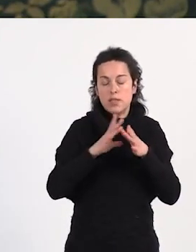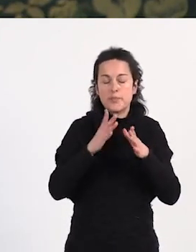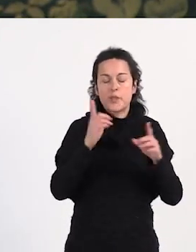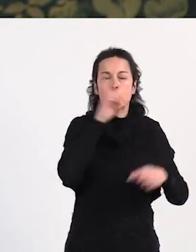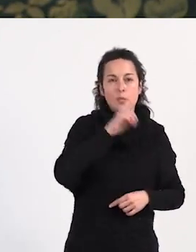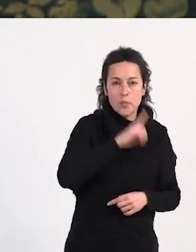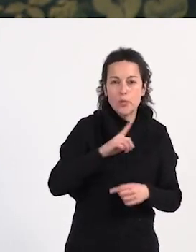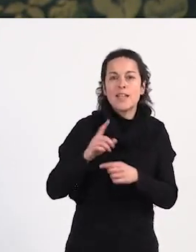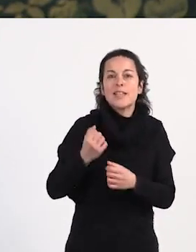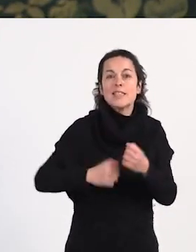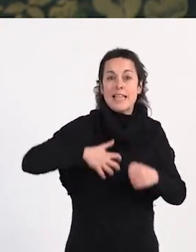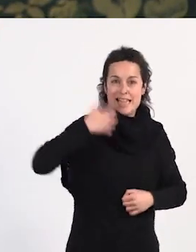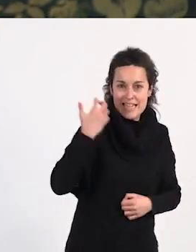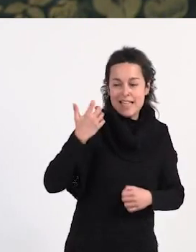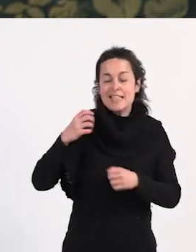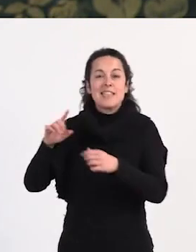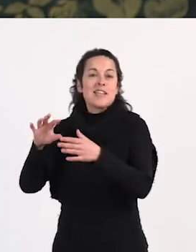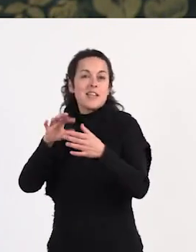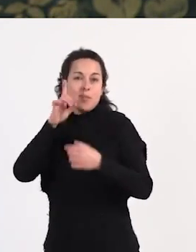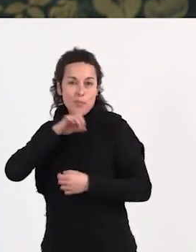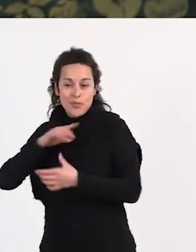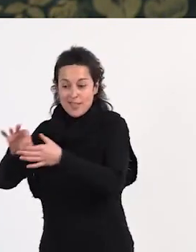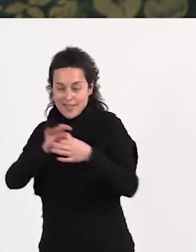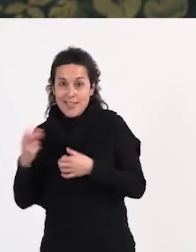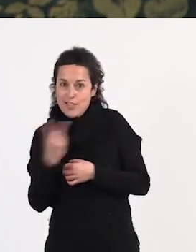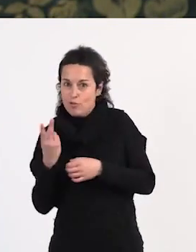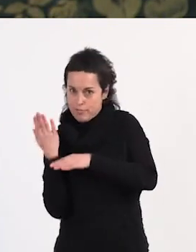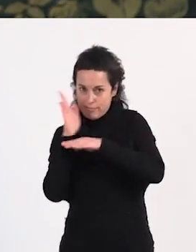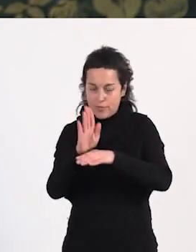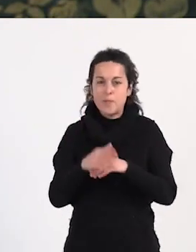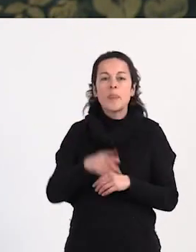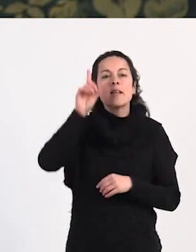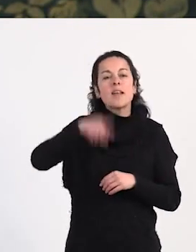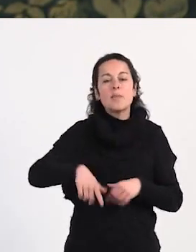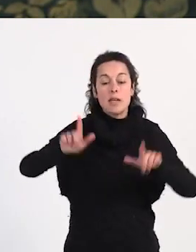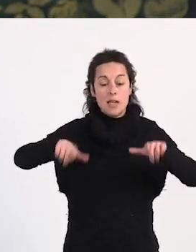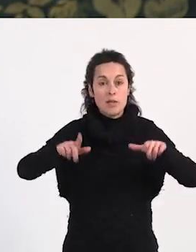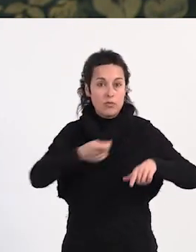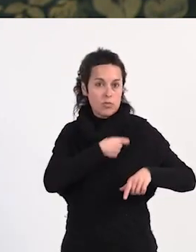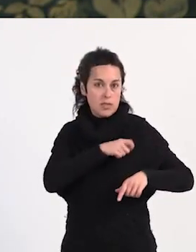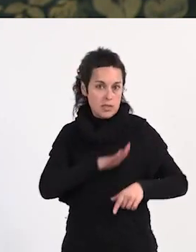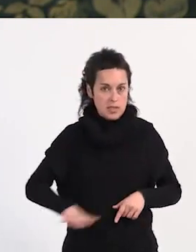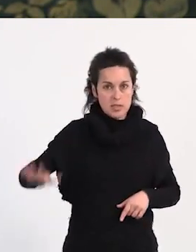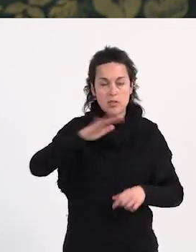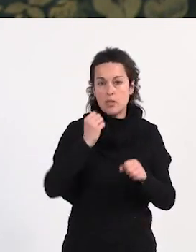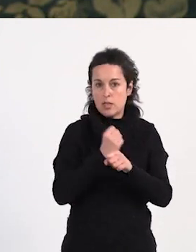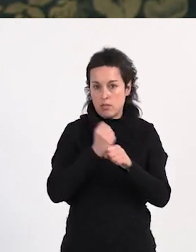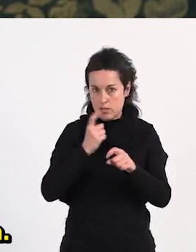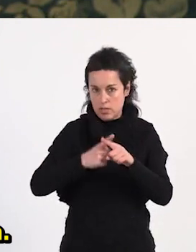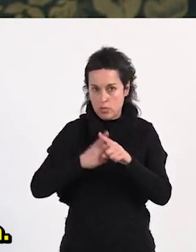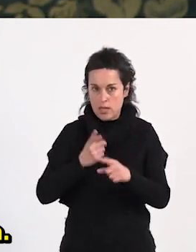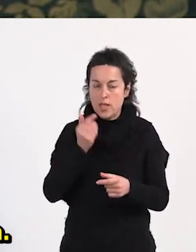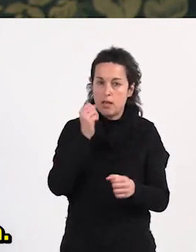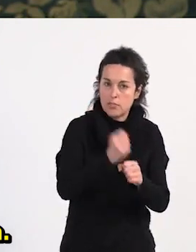es representante de putas y alianzas, también forma parte de la plataforma estatal de trabajo sexual del Estado español